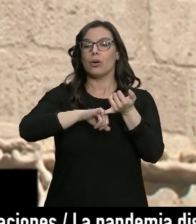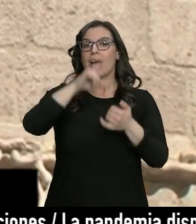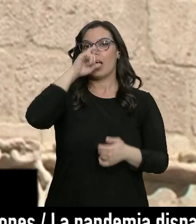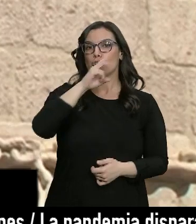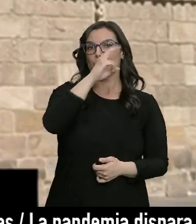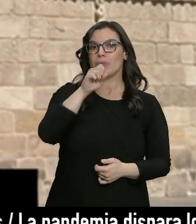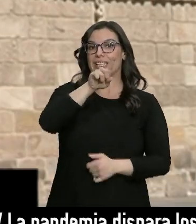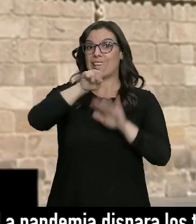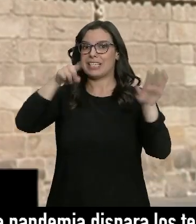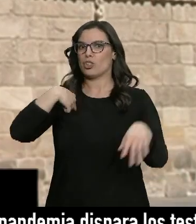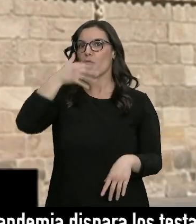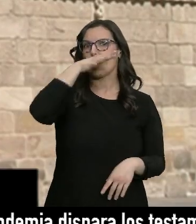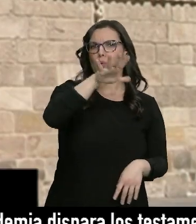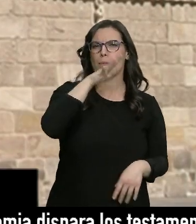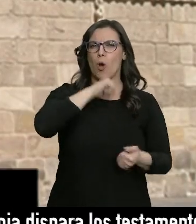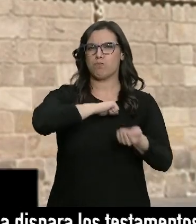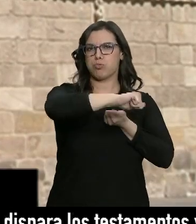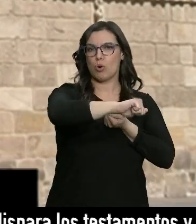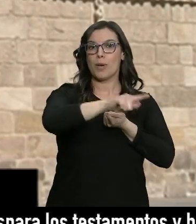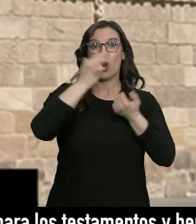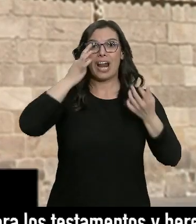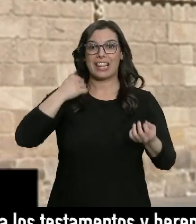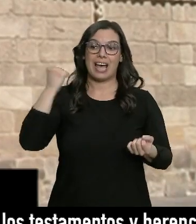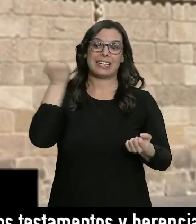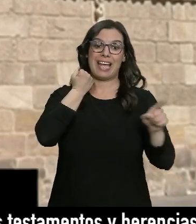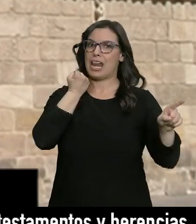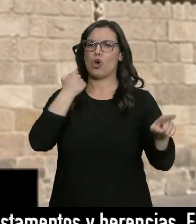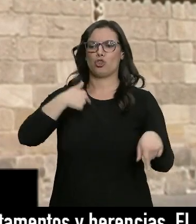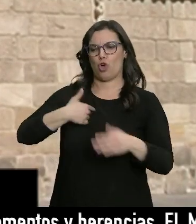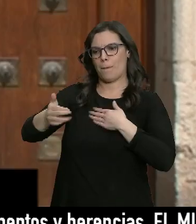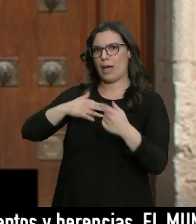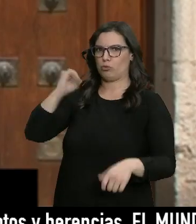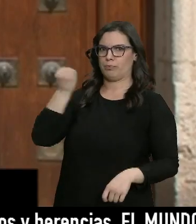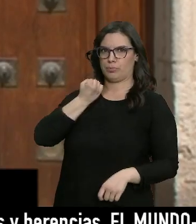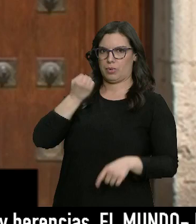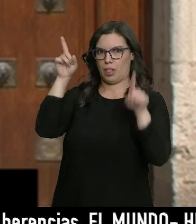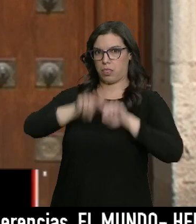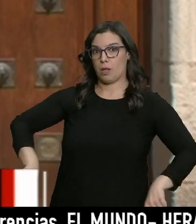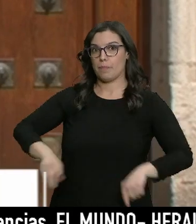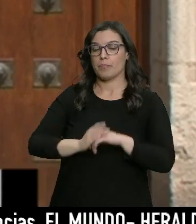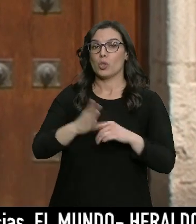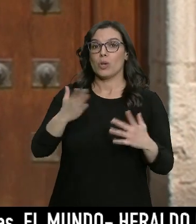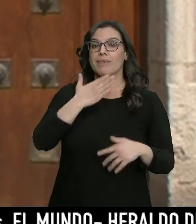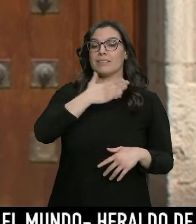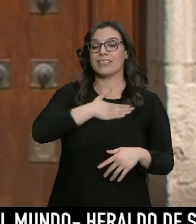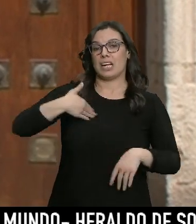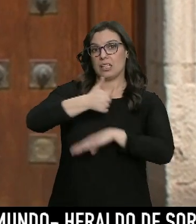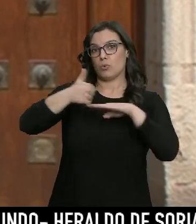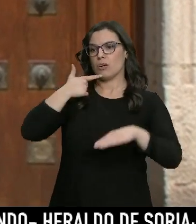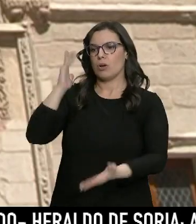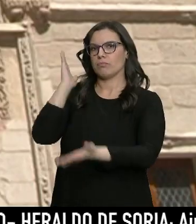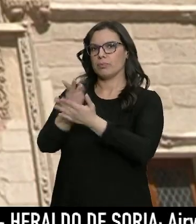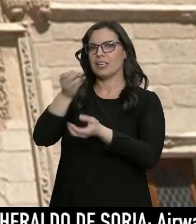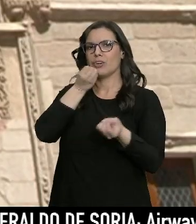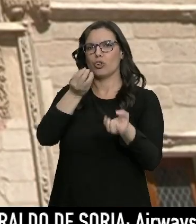por despecho pero que las lesiones se las produjo ella misma. Por eso el fiscal pedirá que a ella se le acuse de falso testimonio.